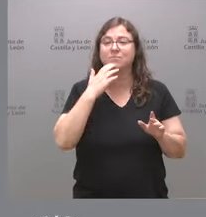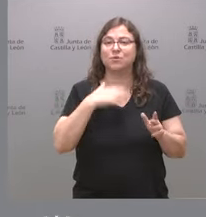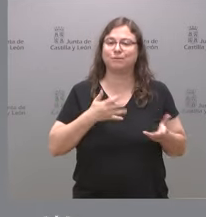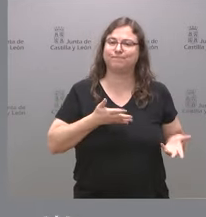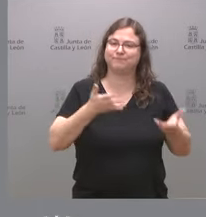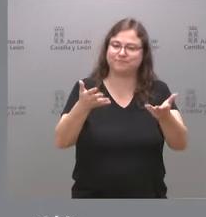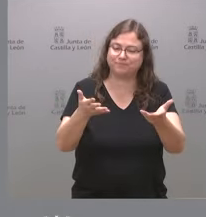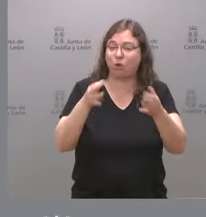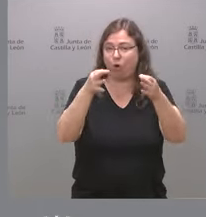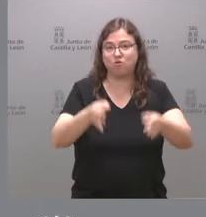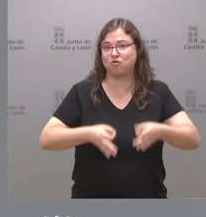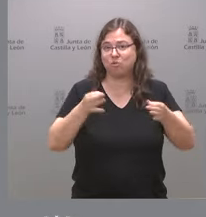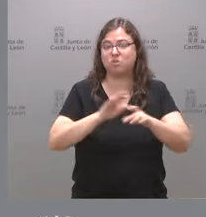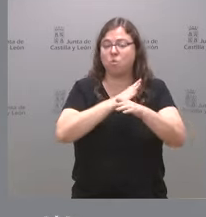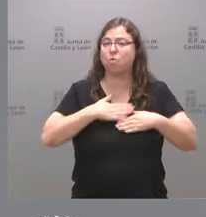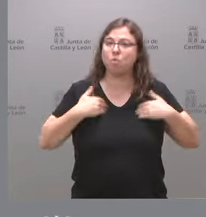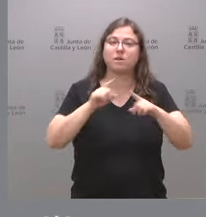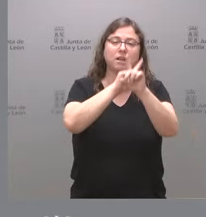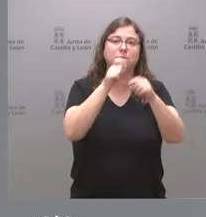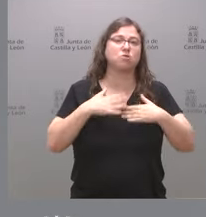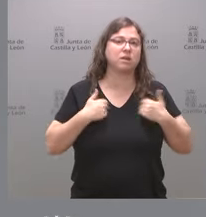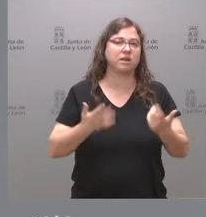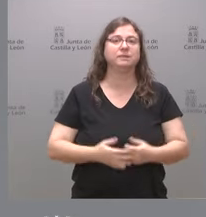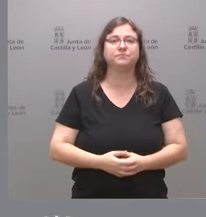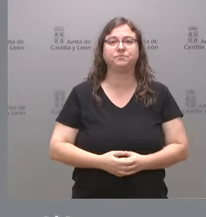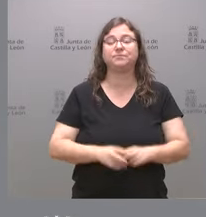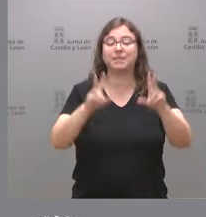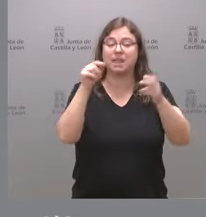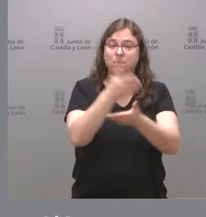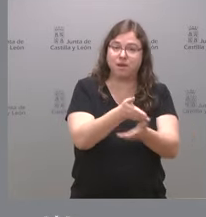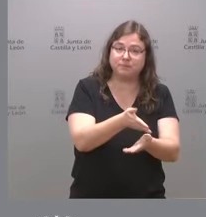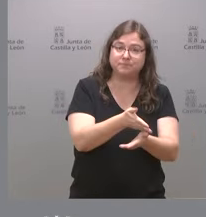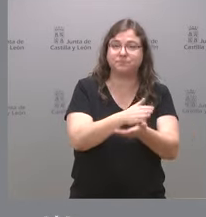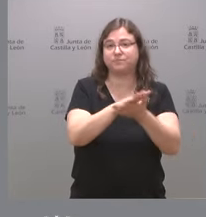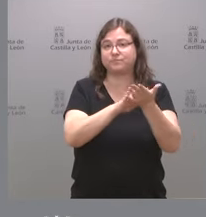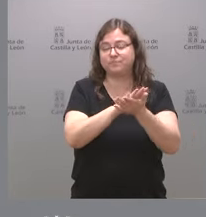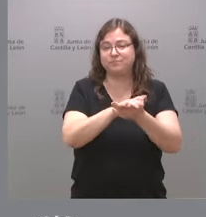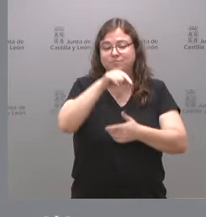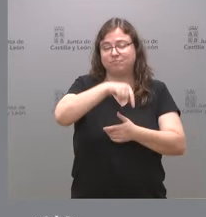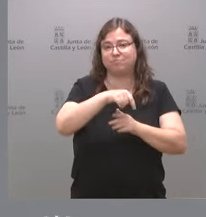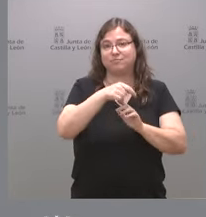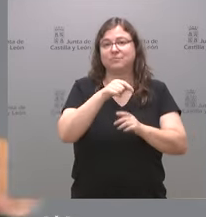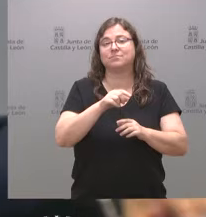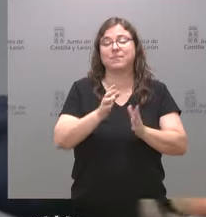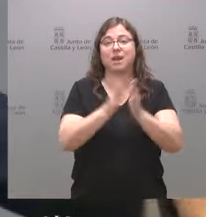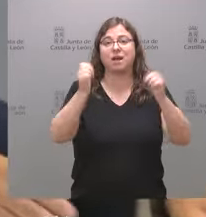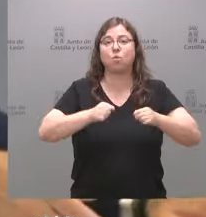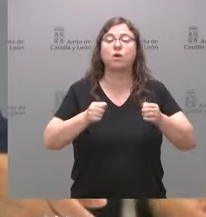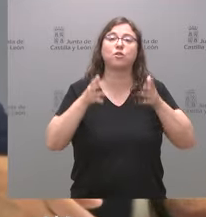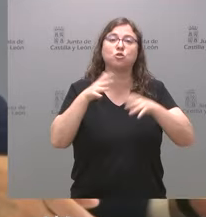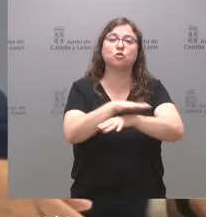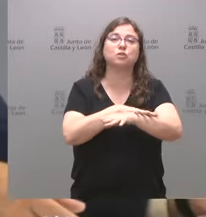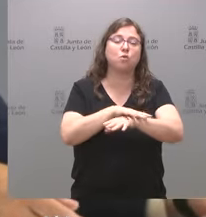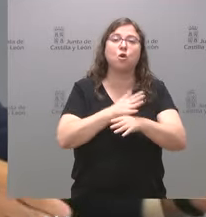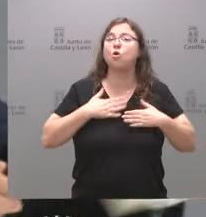a su disposición, como siempre, para cualquier pregunta que estén oportuno formular sobre estos asuntos que han sido objeto de acuerdo en el Consejo de Gobierno, sobre